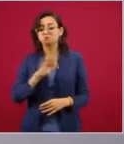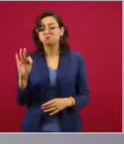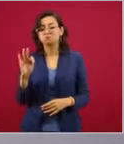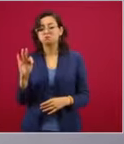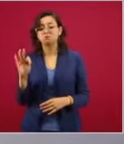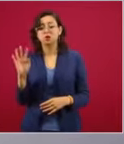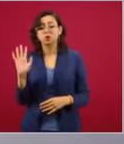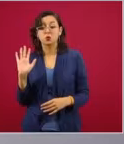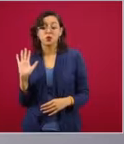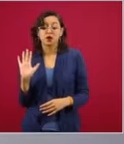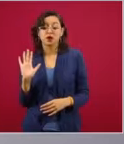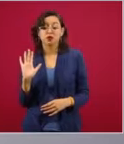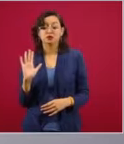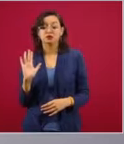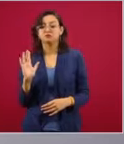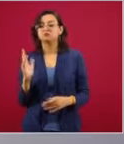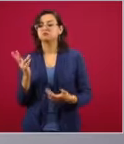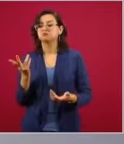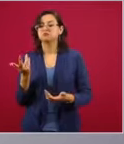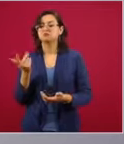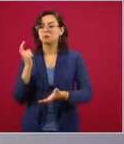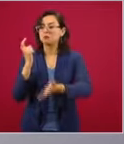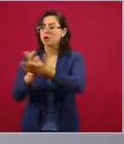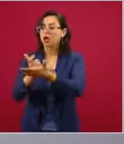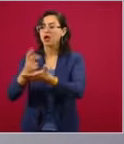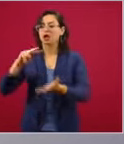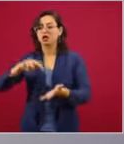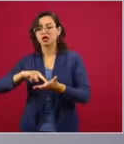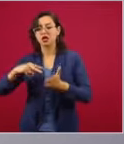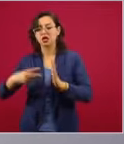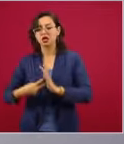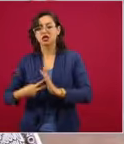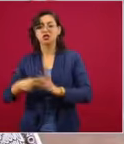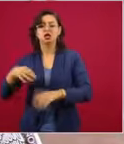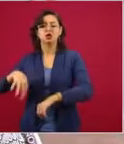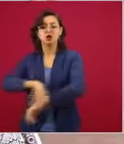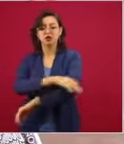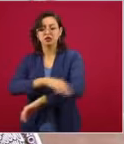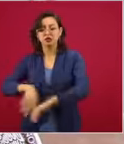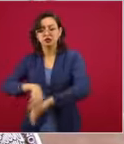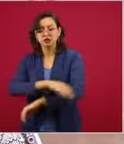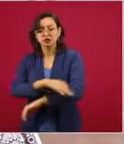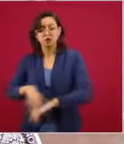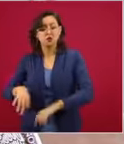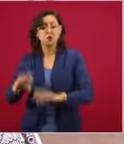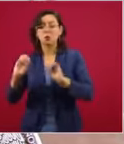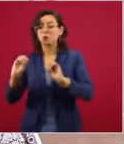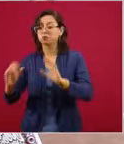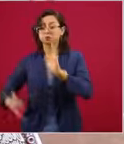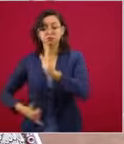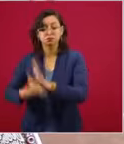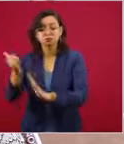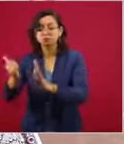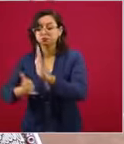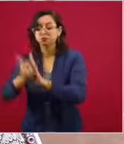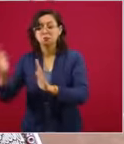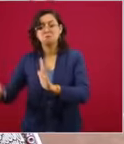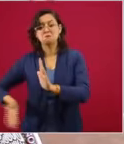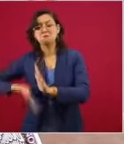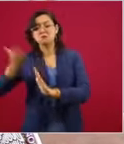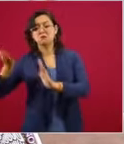lo requieren, a un ingeniero, a un arquitecto o a un maestro albañil